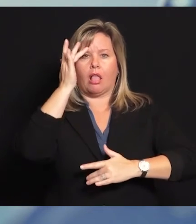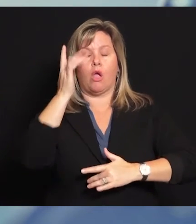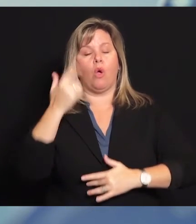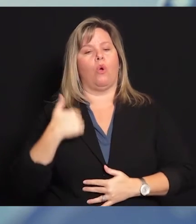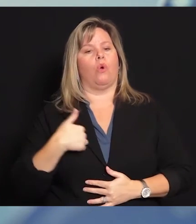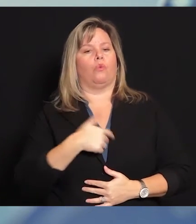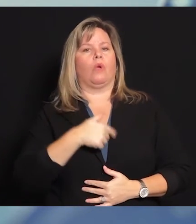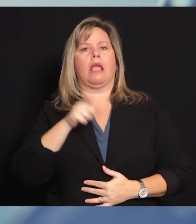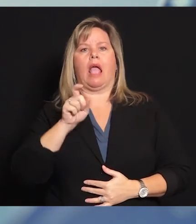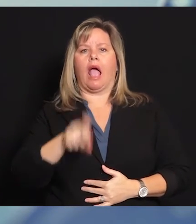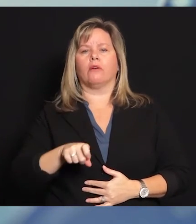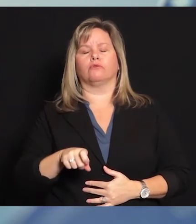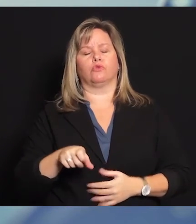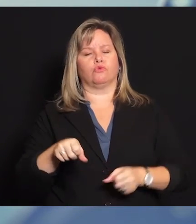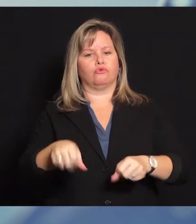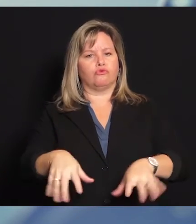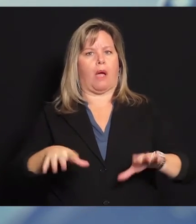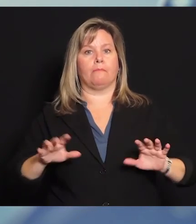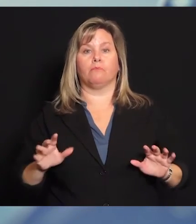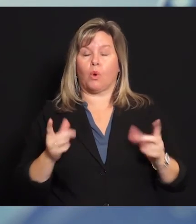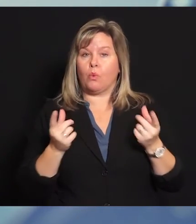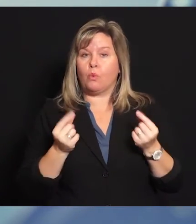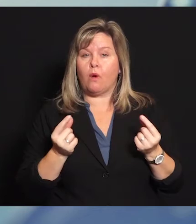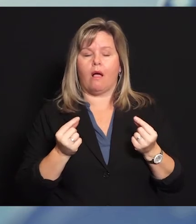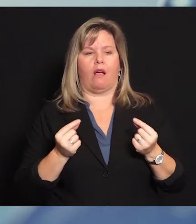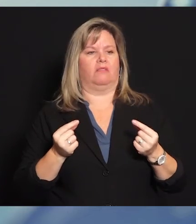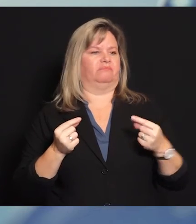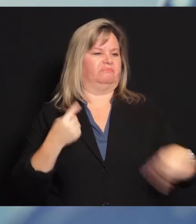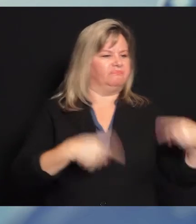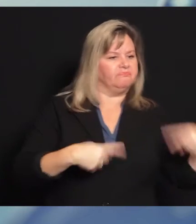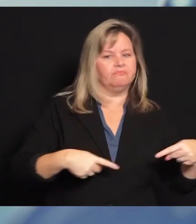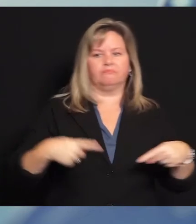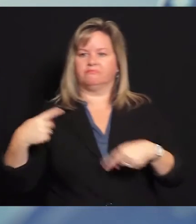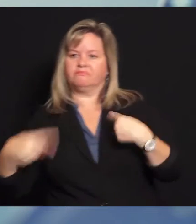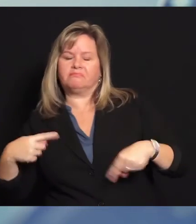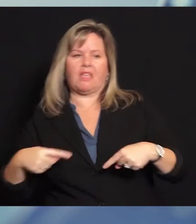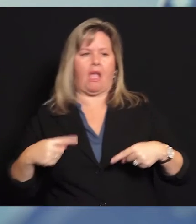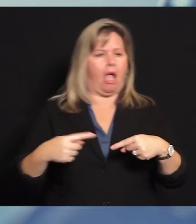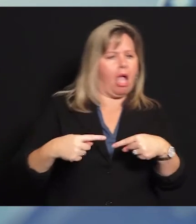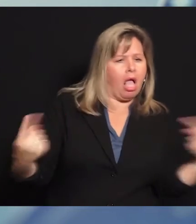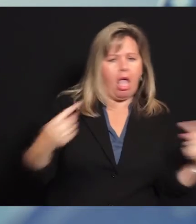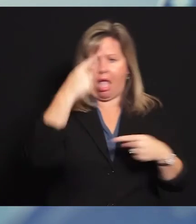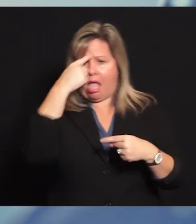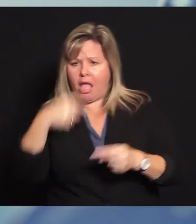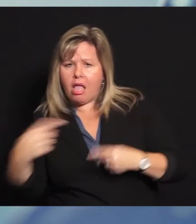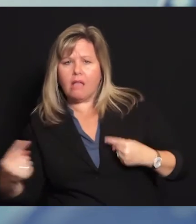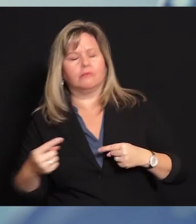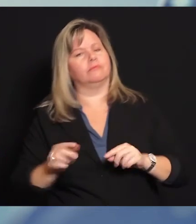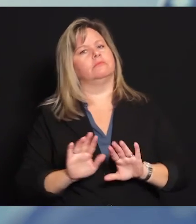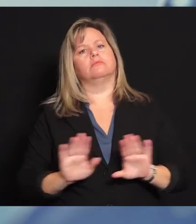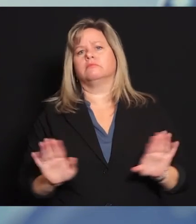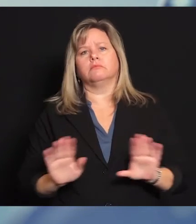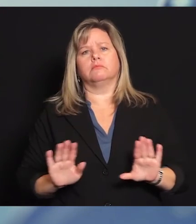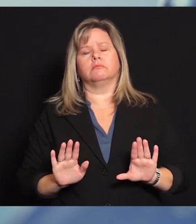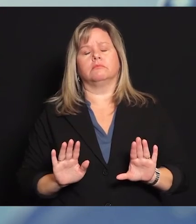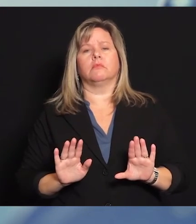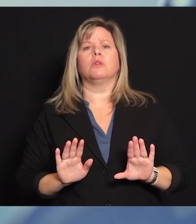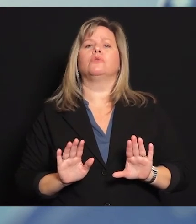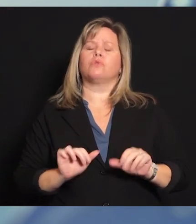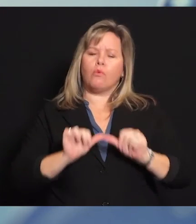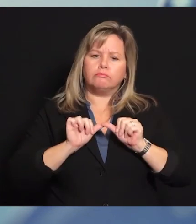sea una sobre cómo nos reunimos todos en 2020 y vencimos a este invasor.